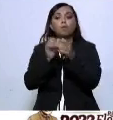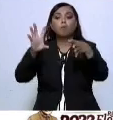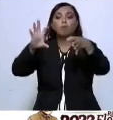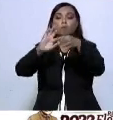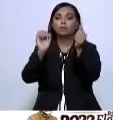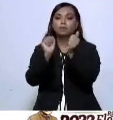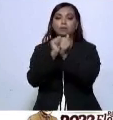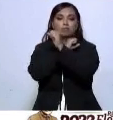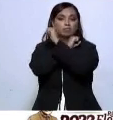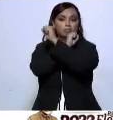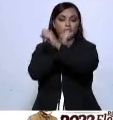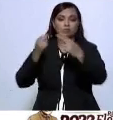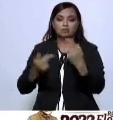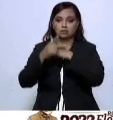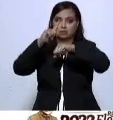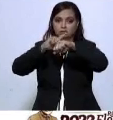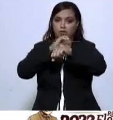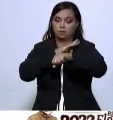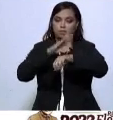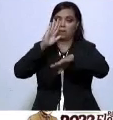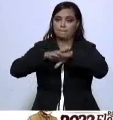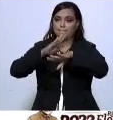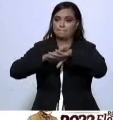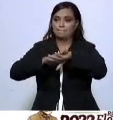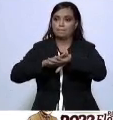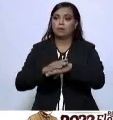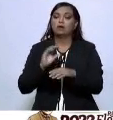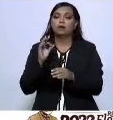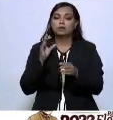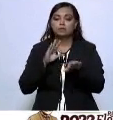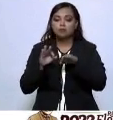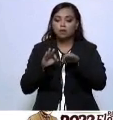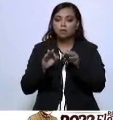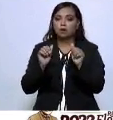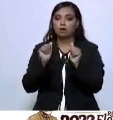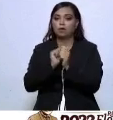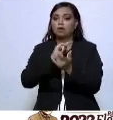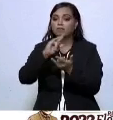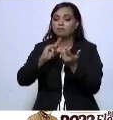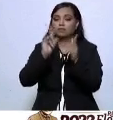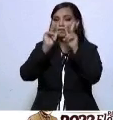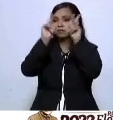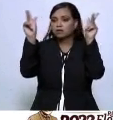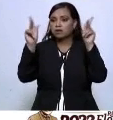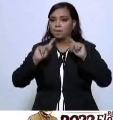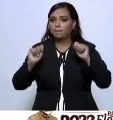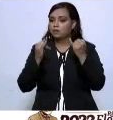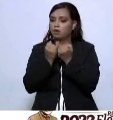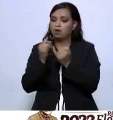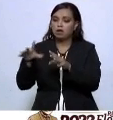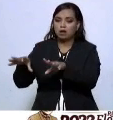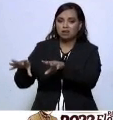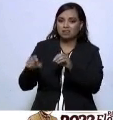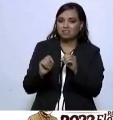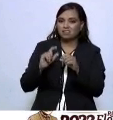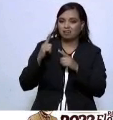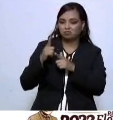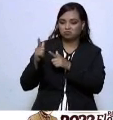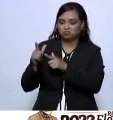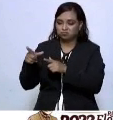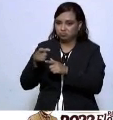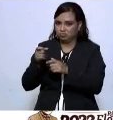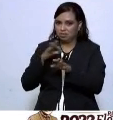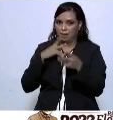seguiremos realizando las jornadas de desarme voluntario, las ferias de paz en los municipios de Ciudad Victoria,